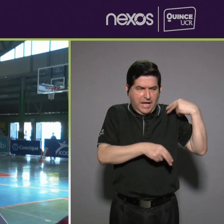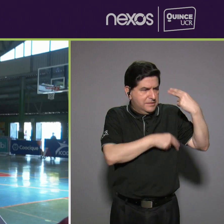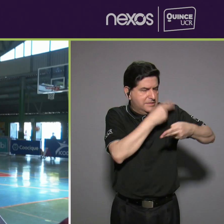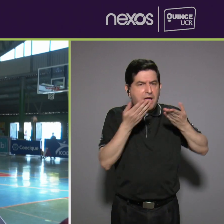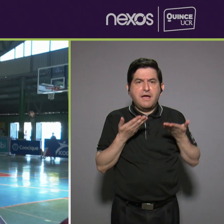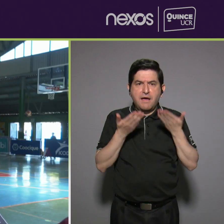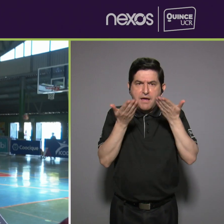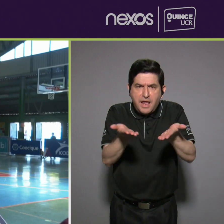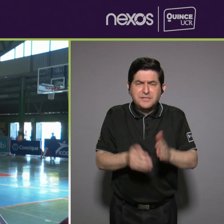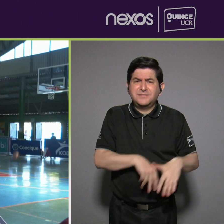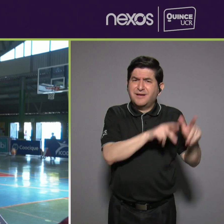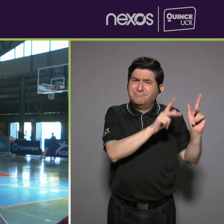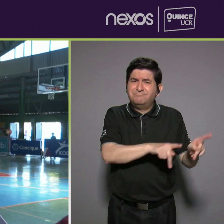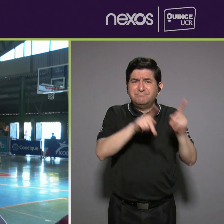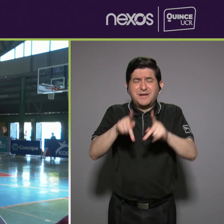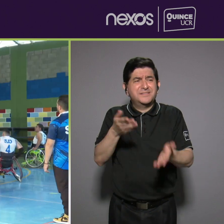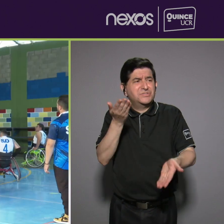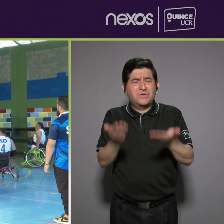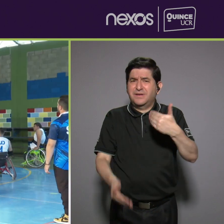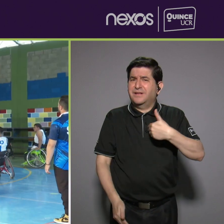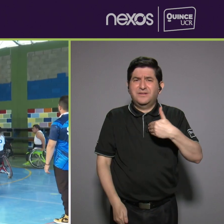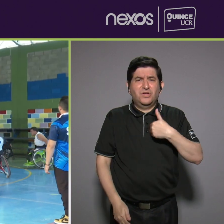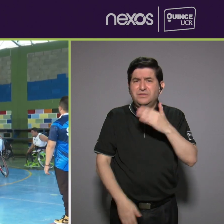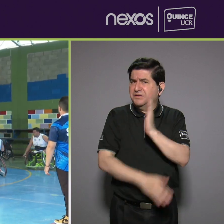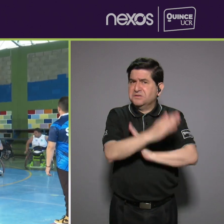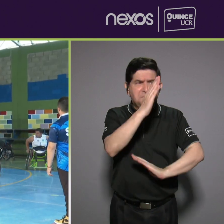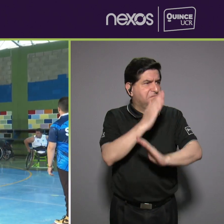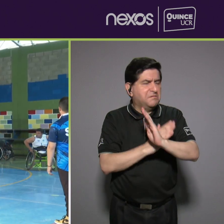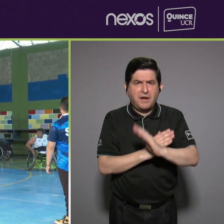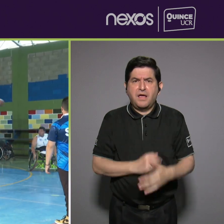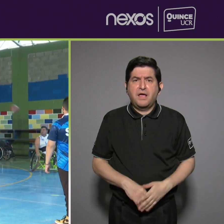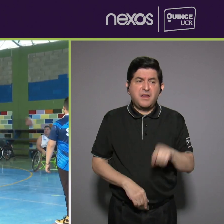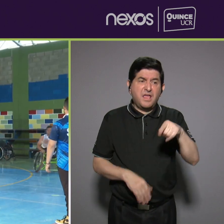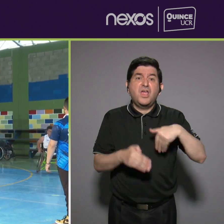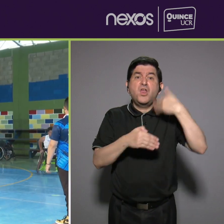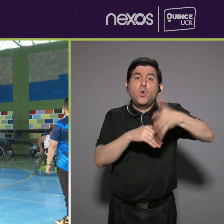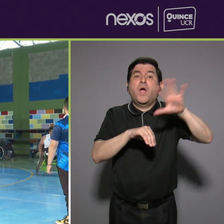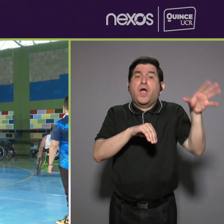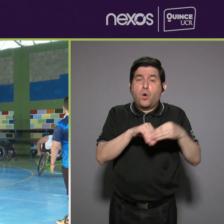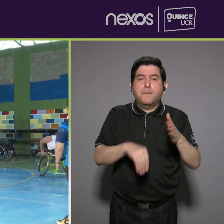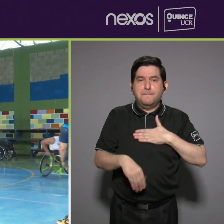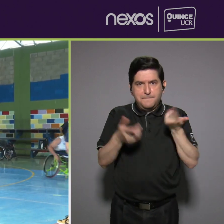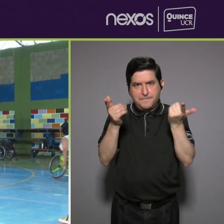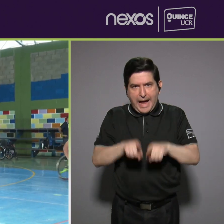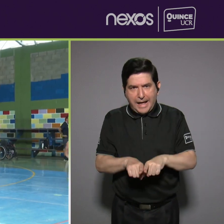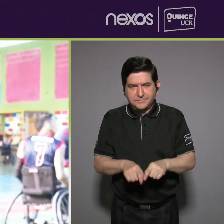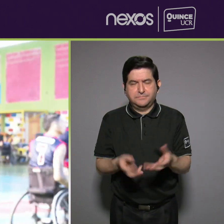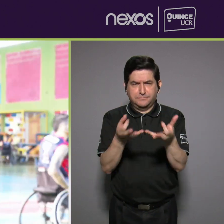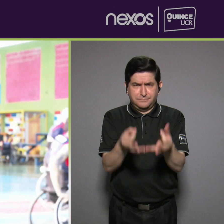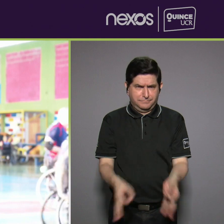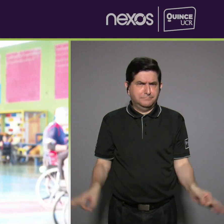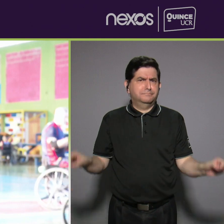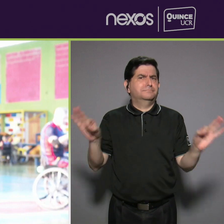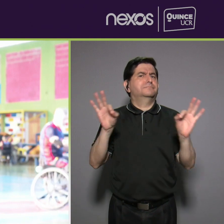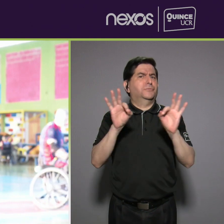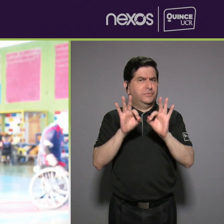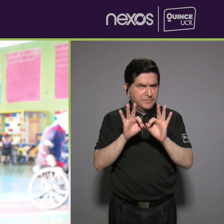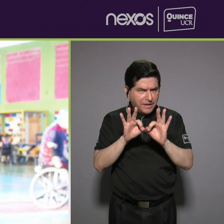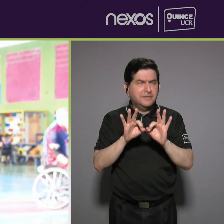también porque hay muchas personas que tal vez no tienen una discapacidad que la adquieren como en mi caso. Es muy importante para